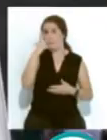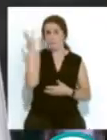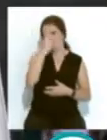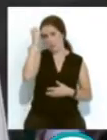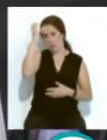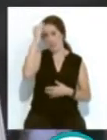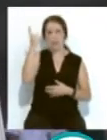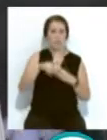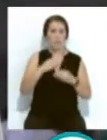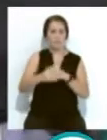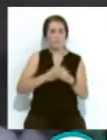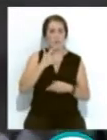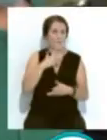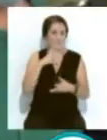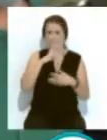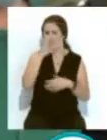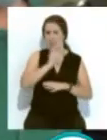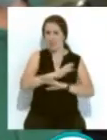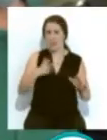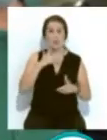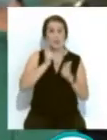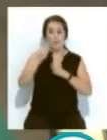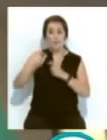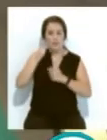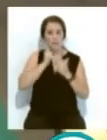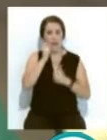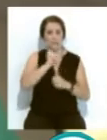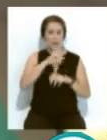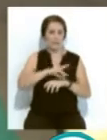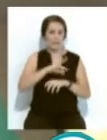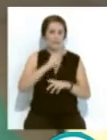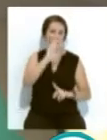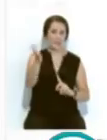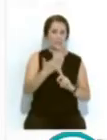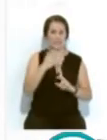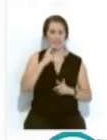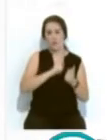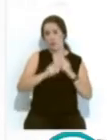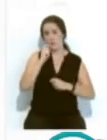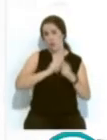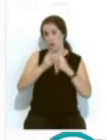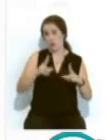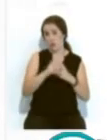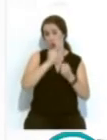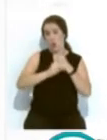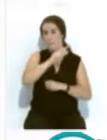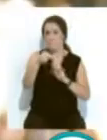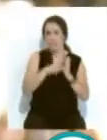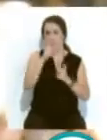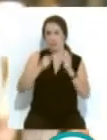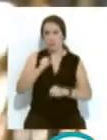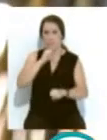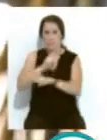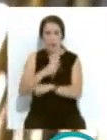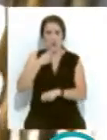que deja un balance desastroso. El sanitario con un sinfín de muertes y afectados... ...y el socioeconómico con miles de ERTE y cierres